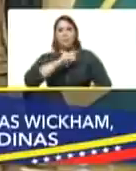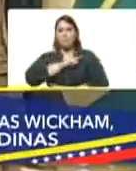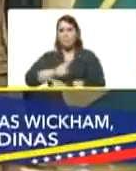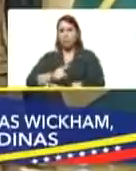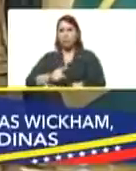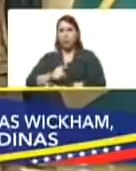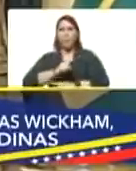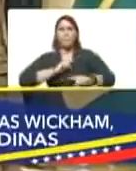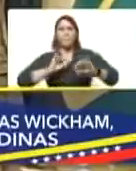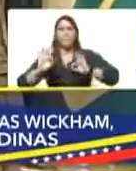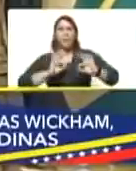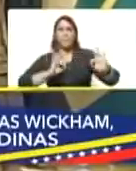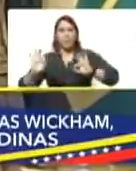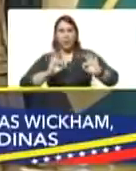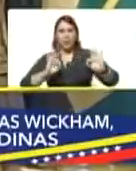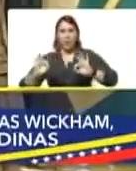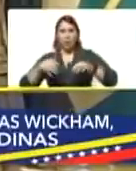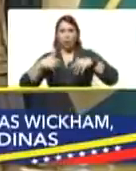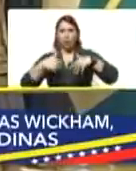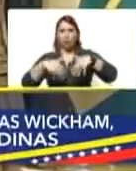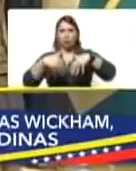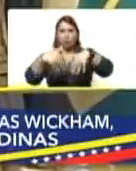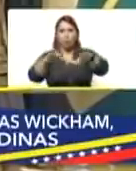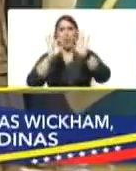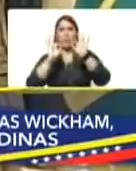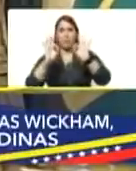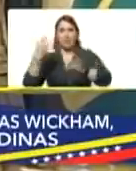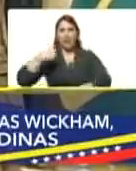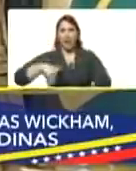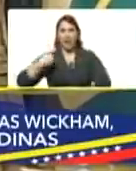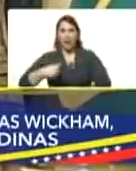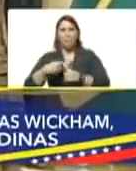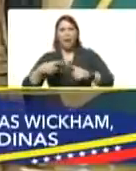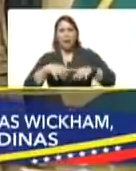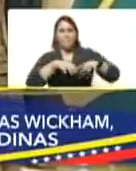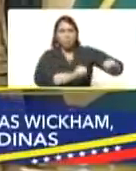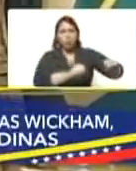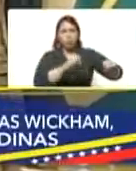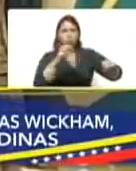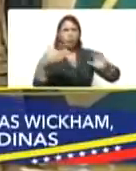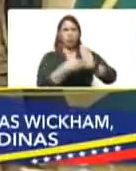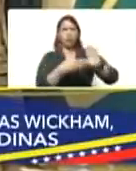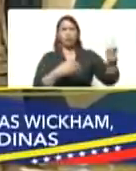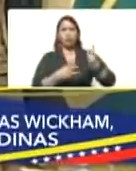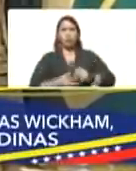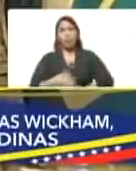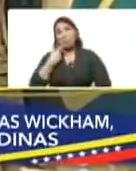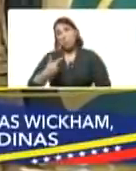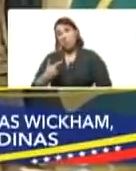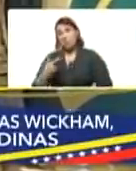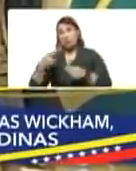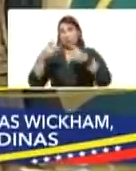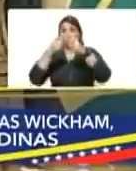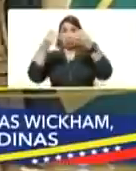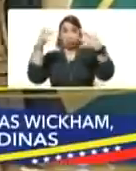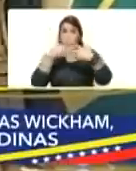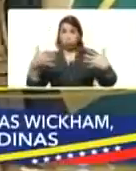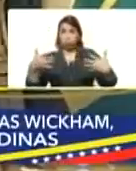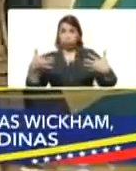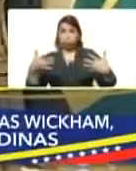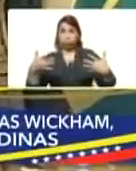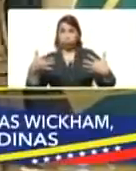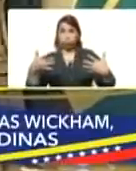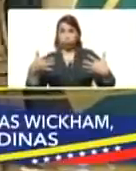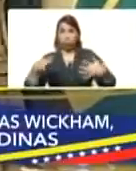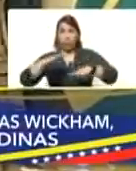tropas especiales del ejército argentino para invadir Venezuela. Dice el artículo que el